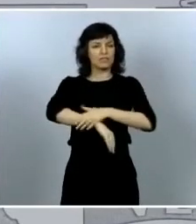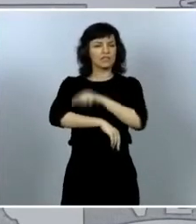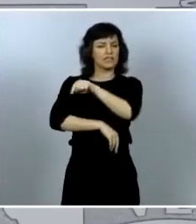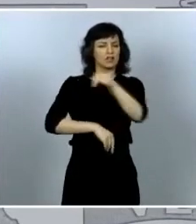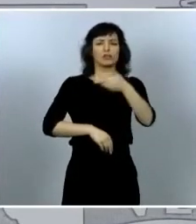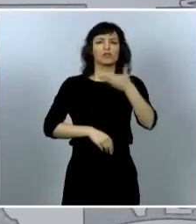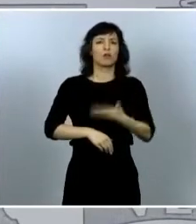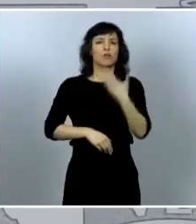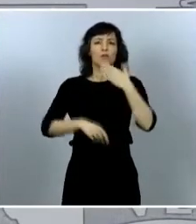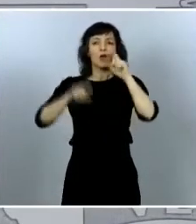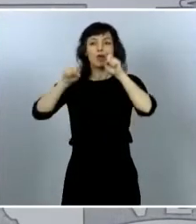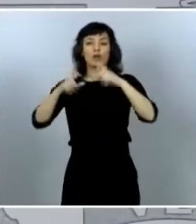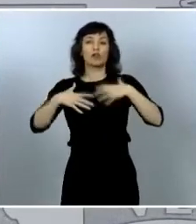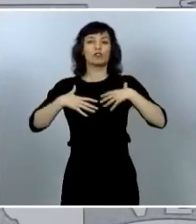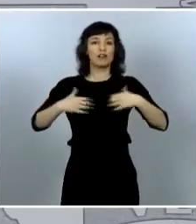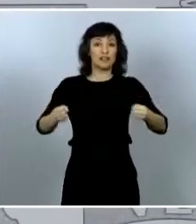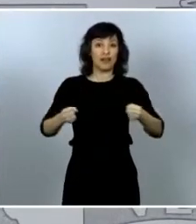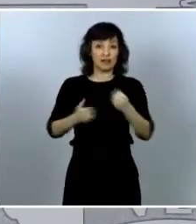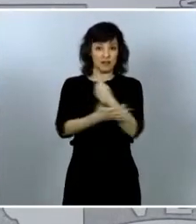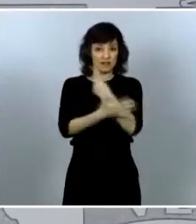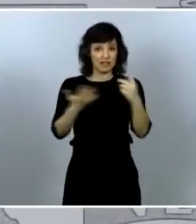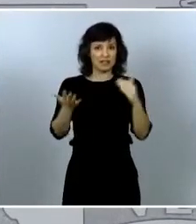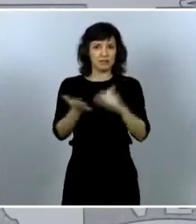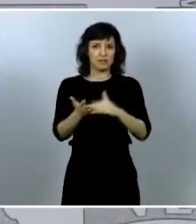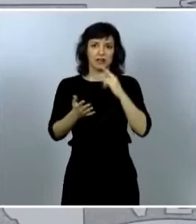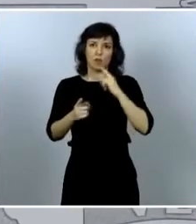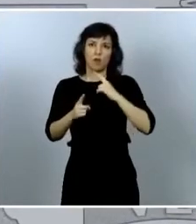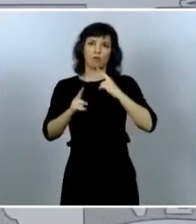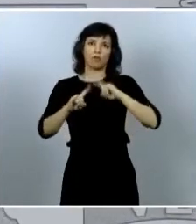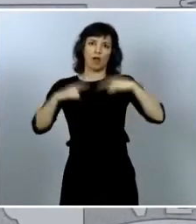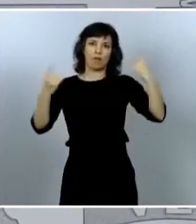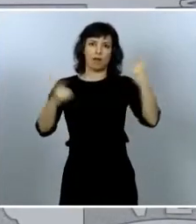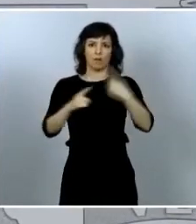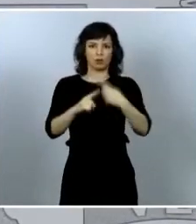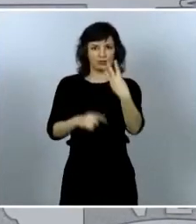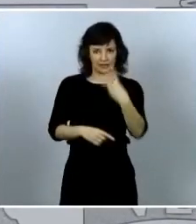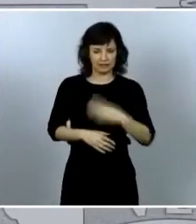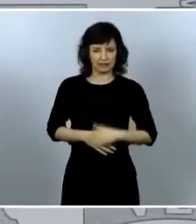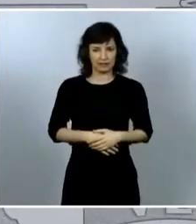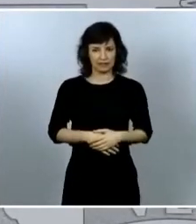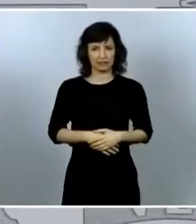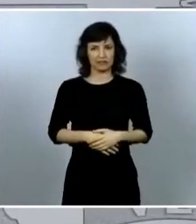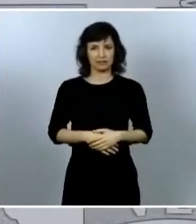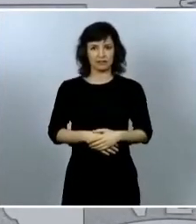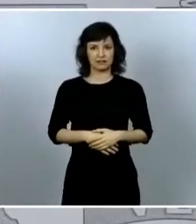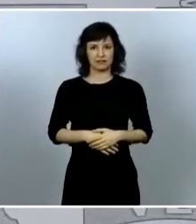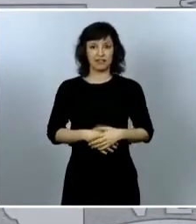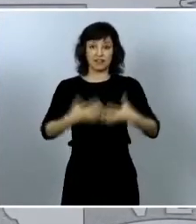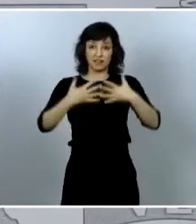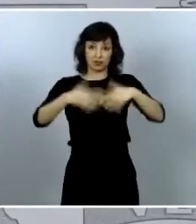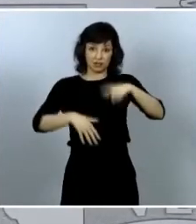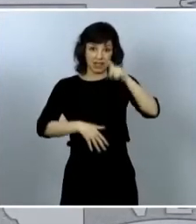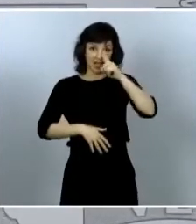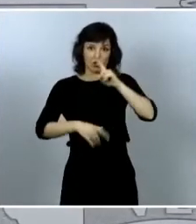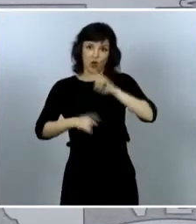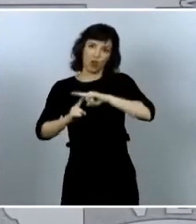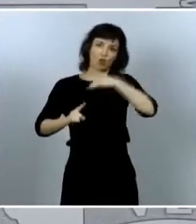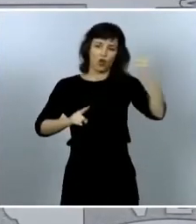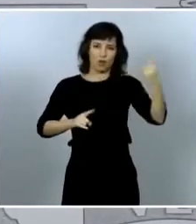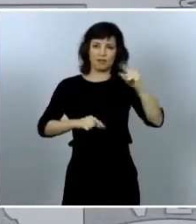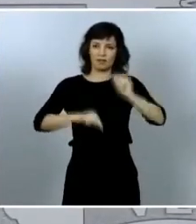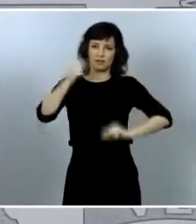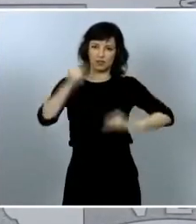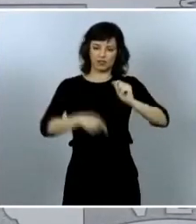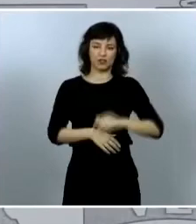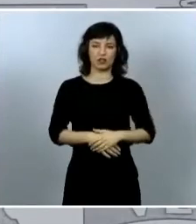o el de sanidad casi el doble del presupuesto para infraestructuras de este año y es el triple del presupuesto para